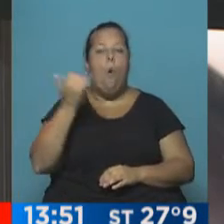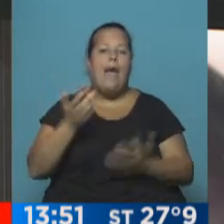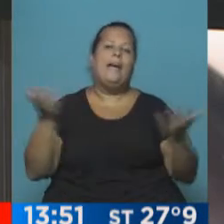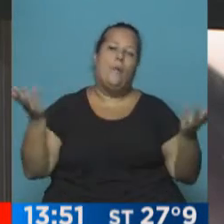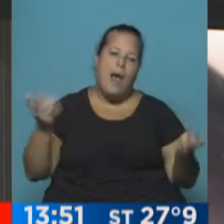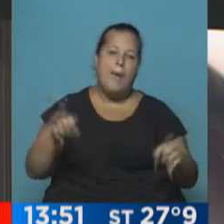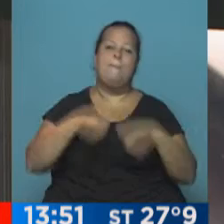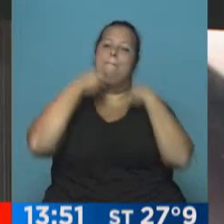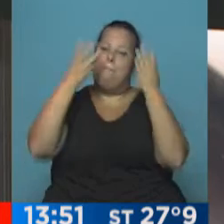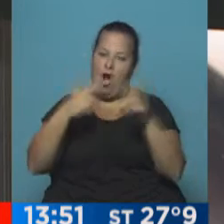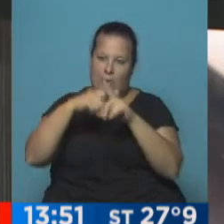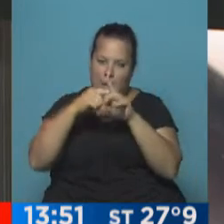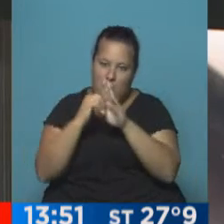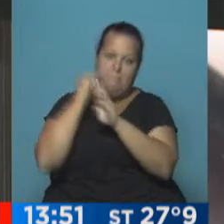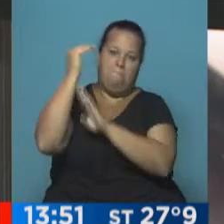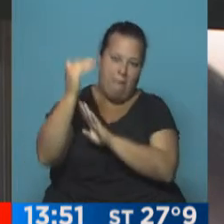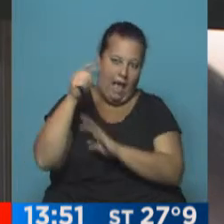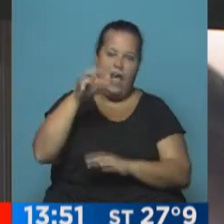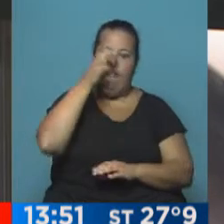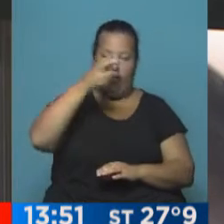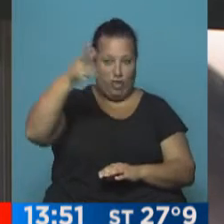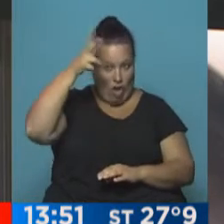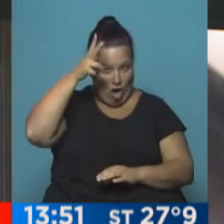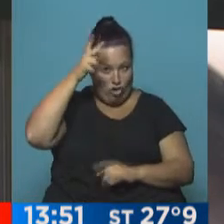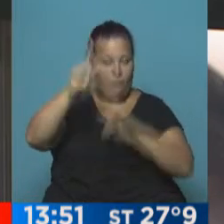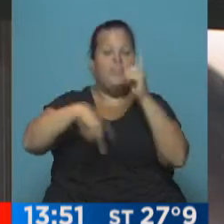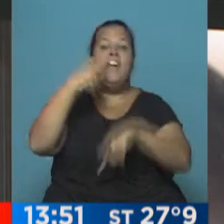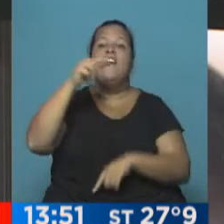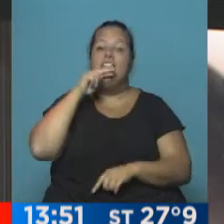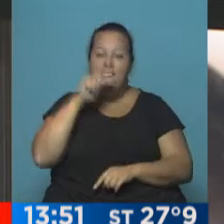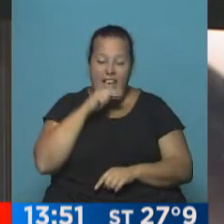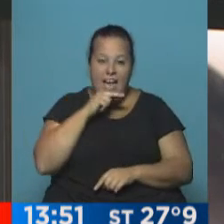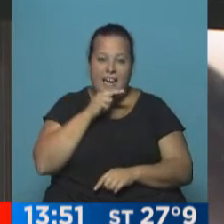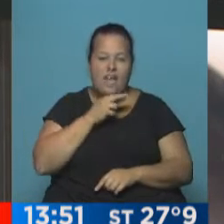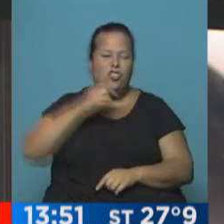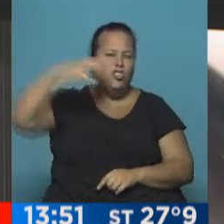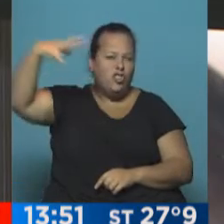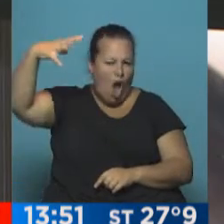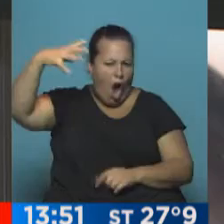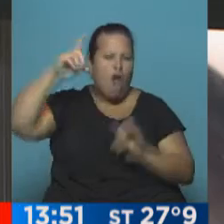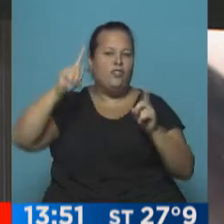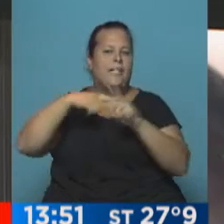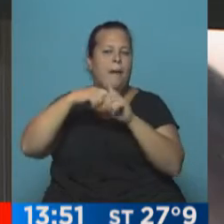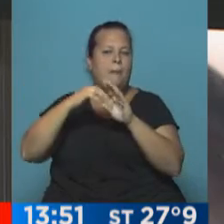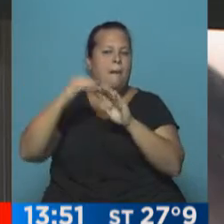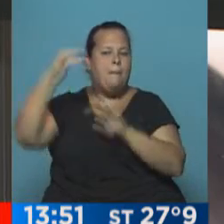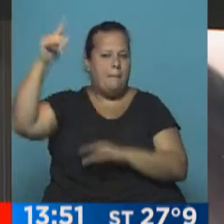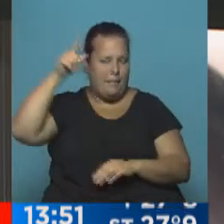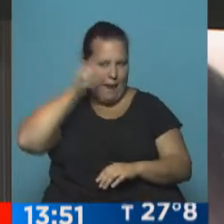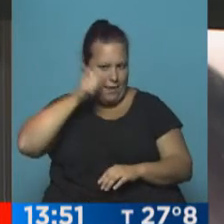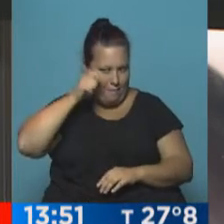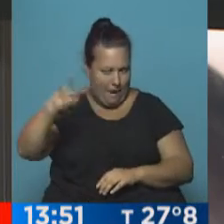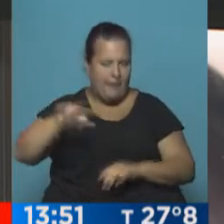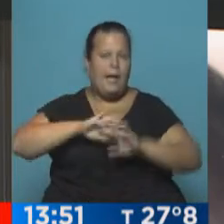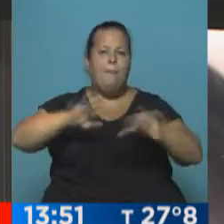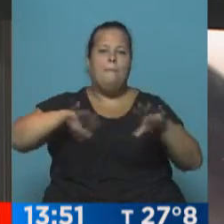bueno, se recupera la temperatura, se va a 28. Y el viernes, con mucho sol, sigue el ascenso en Mar del Plata y